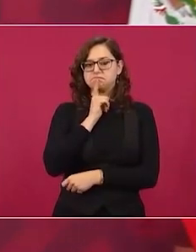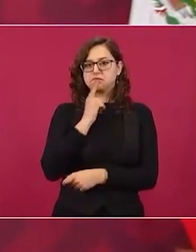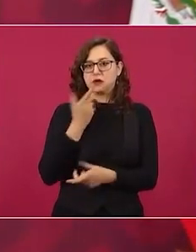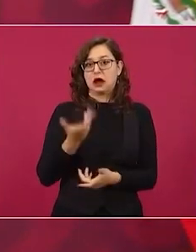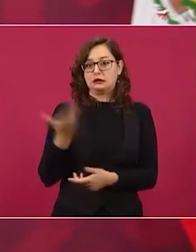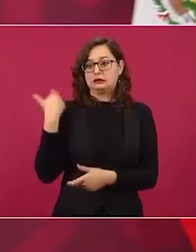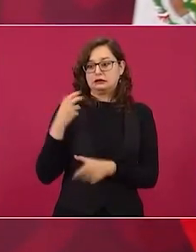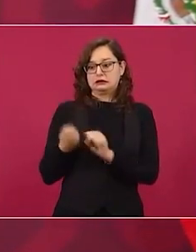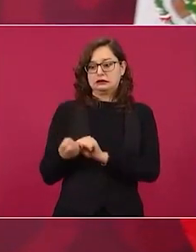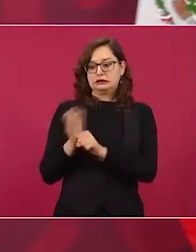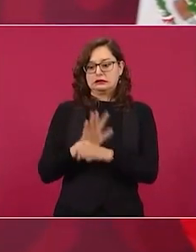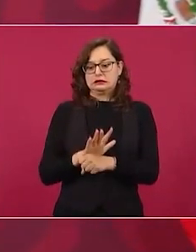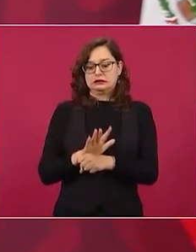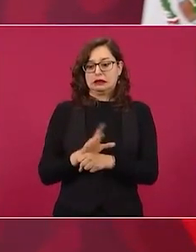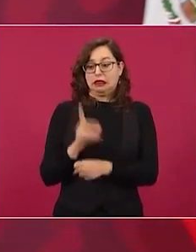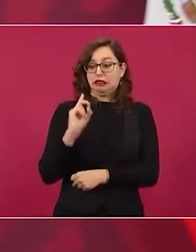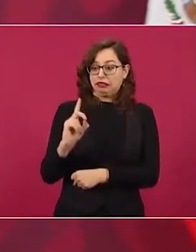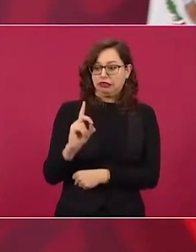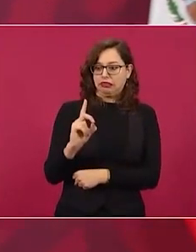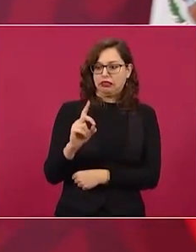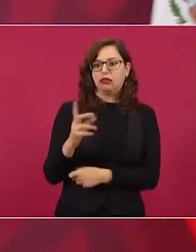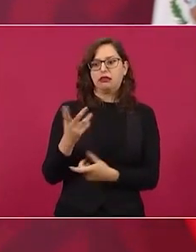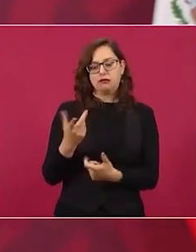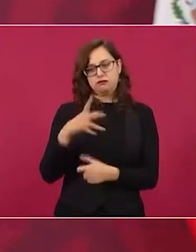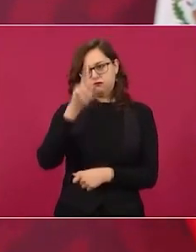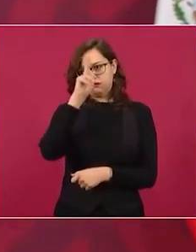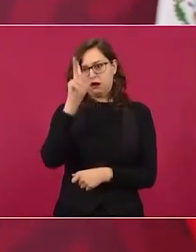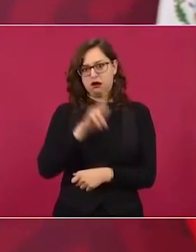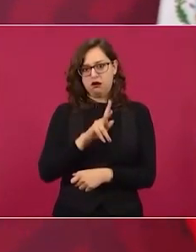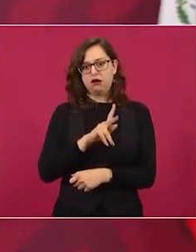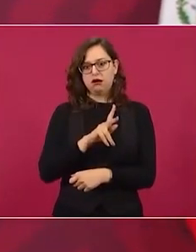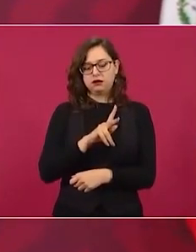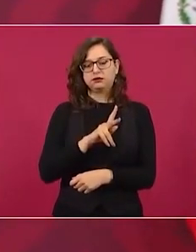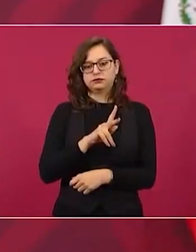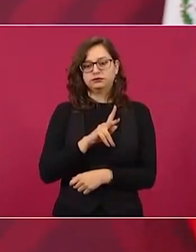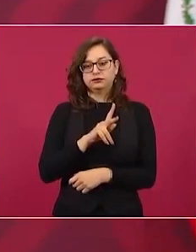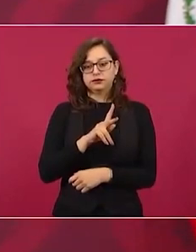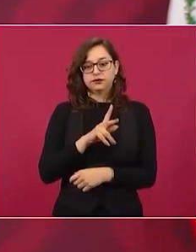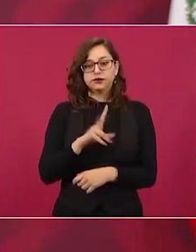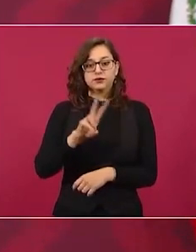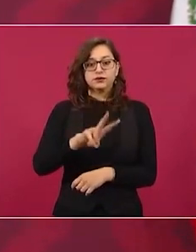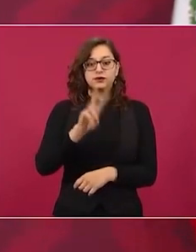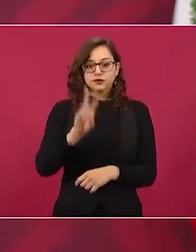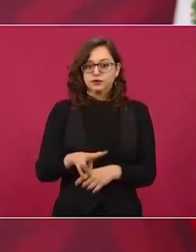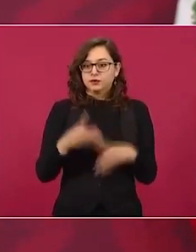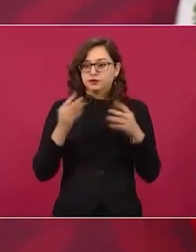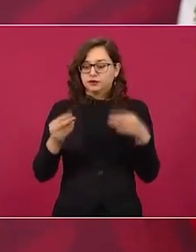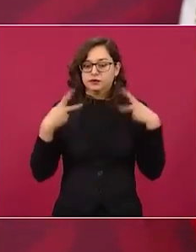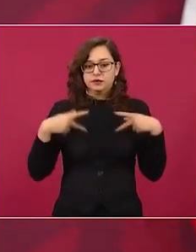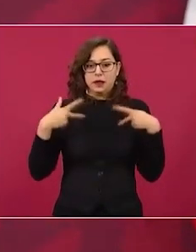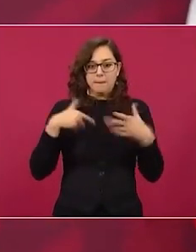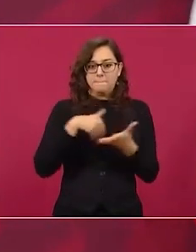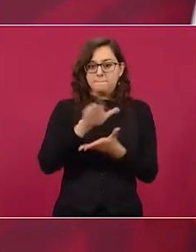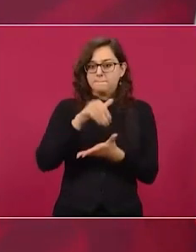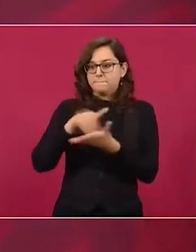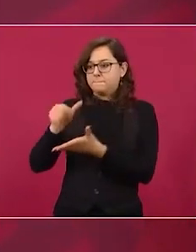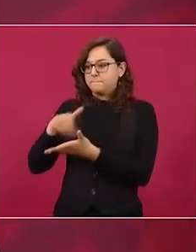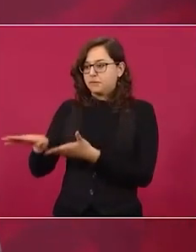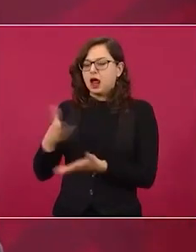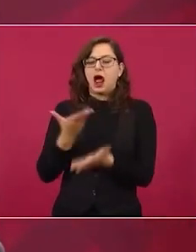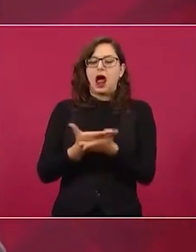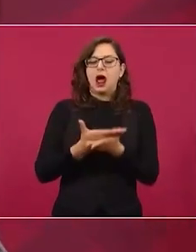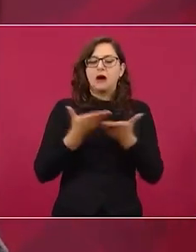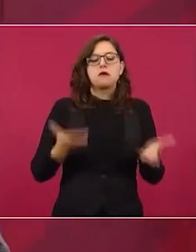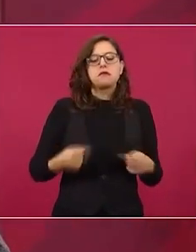Delta, que sí hubo muchos despidos, no va a suceder. No